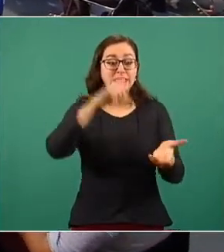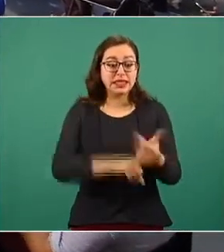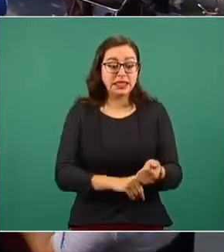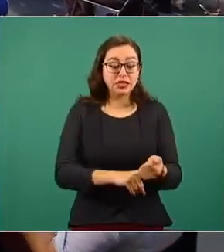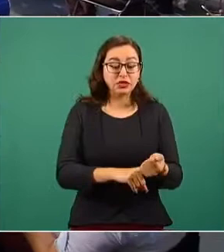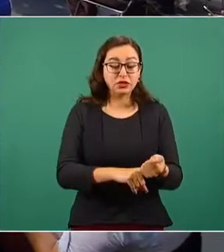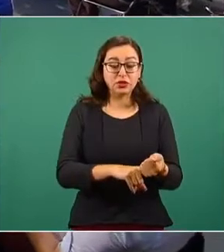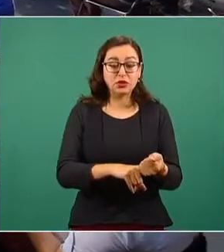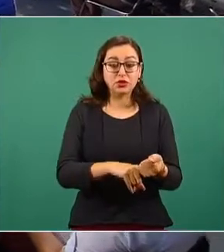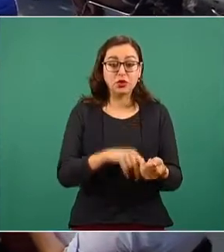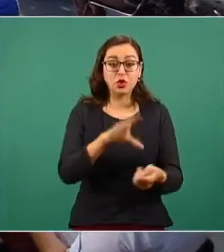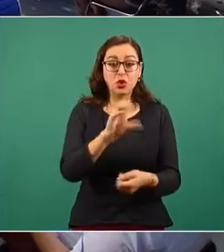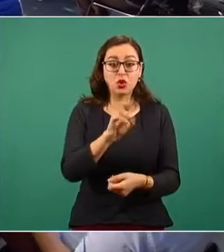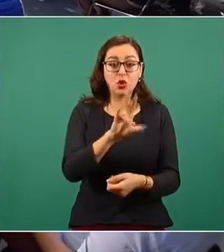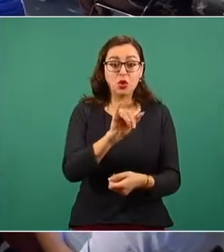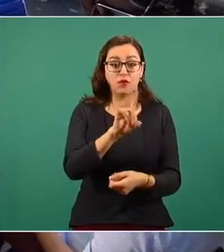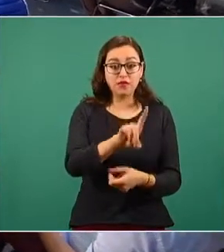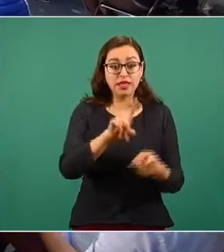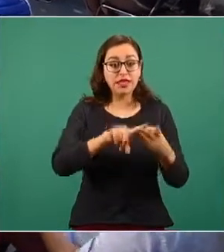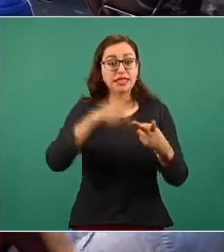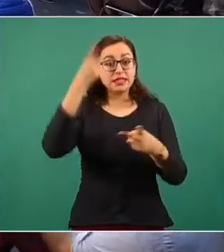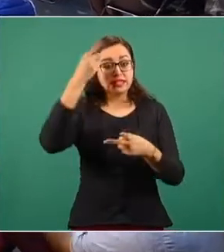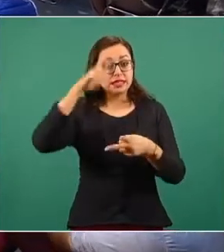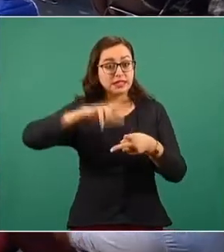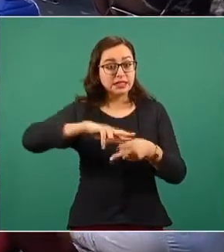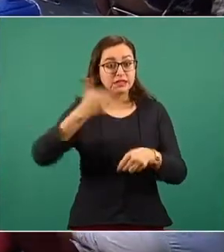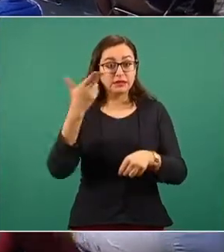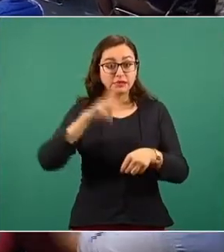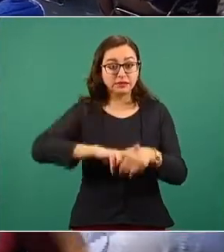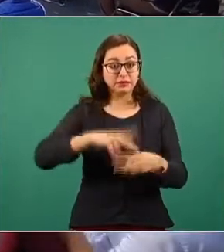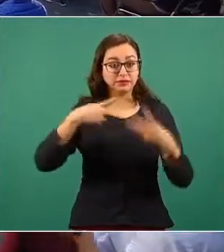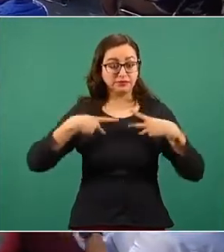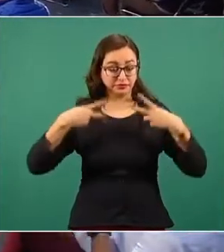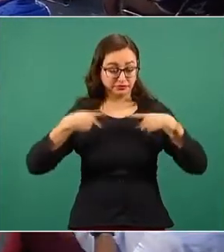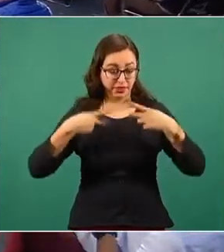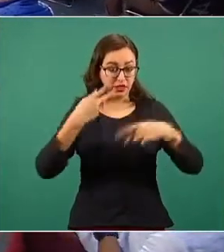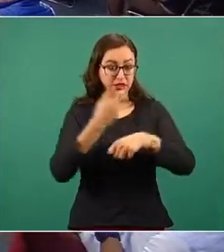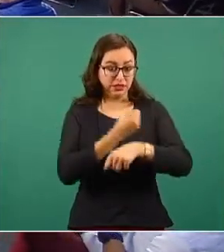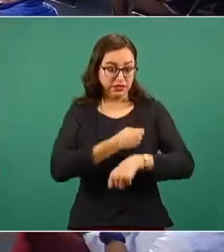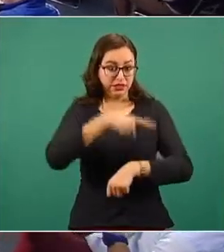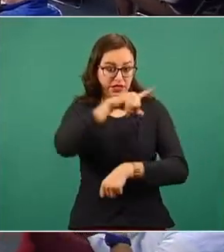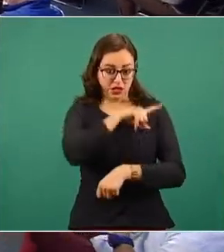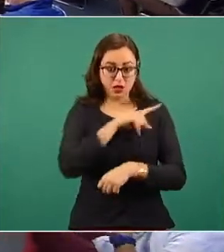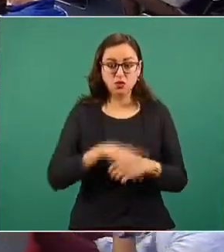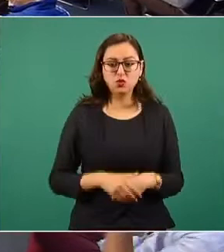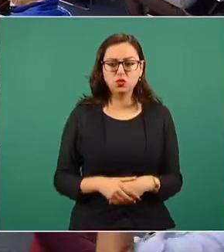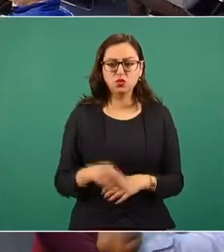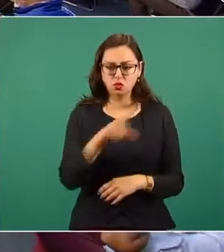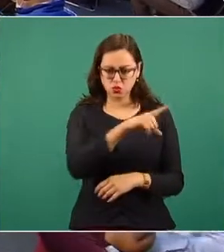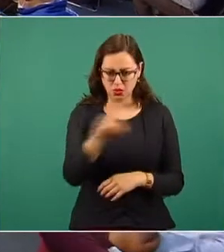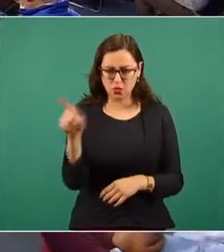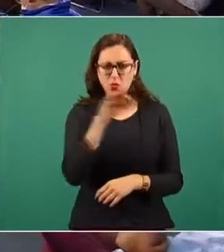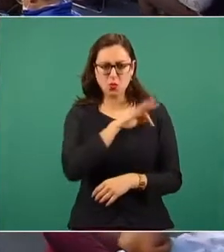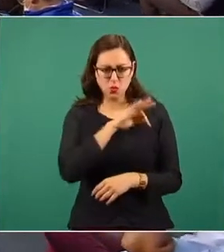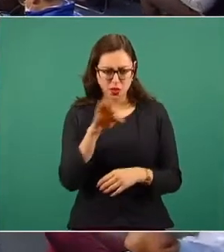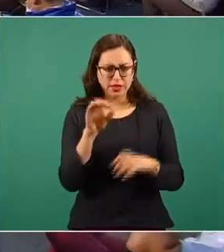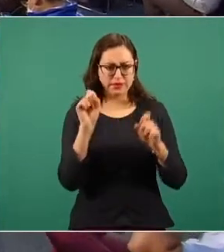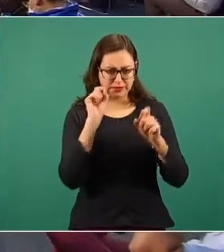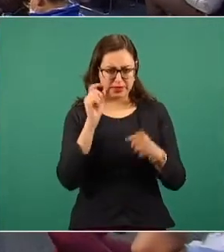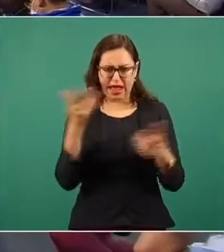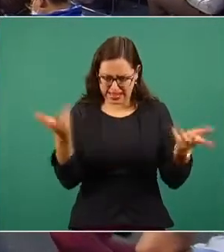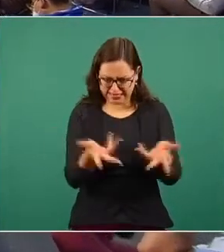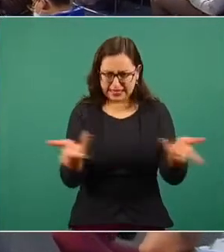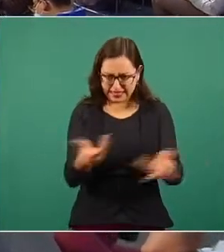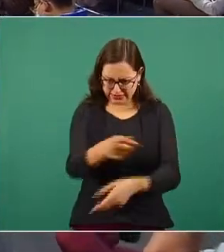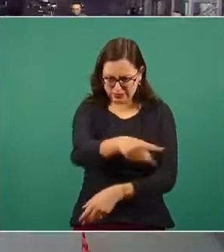cuentas es para directores de hospitales, para personal de salud. Si le dan ahí en registro, en sus celulares, si le podemos dar ahí donde dice